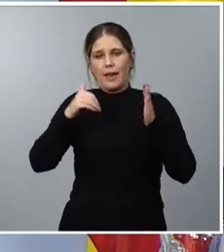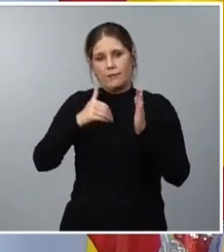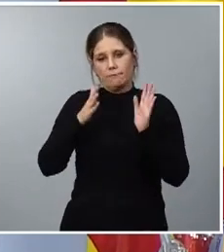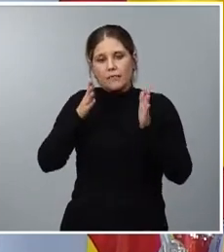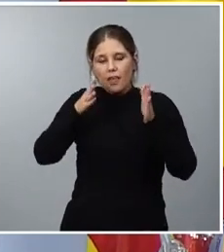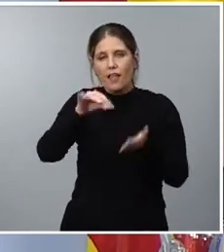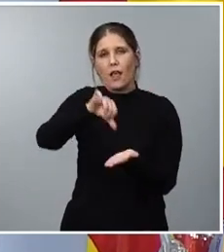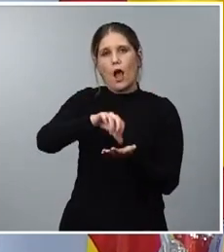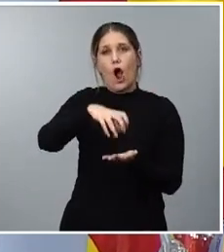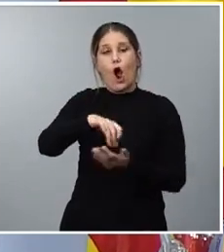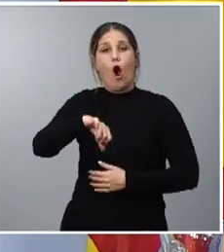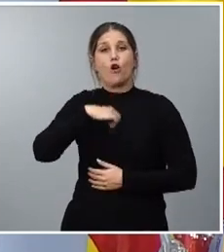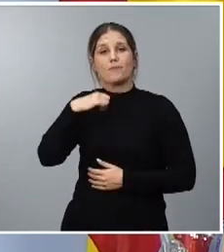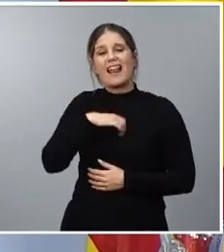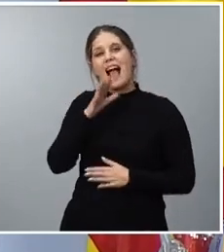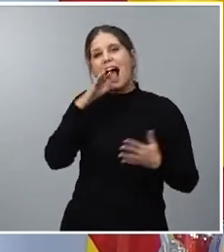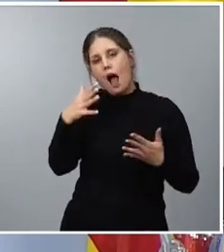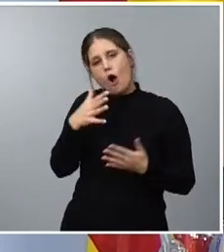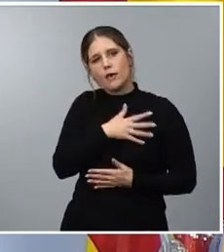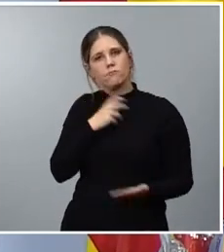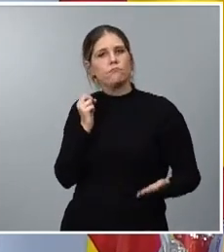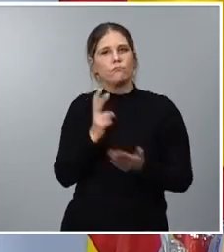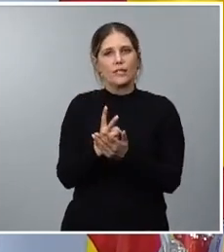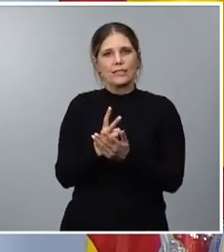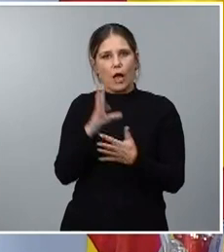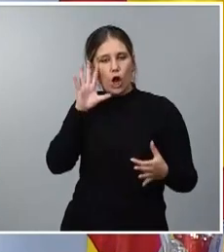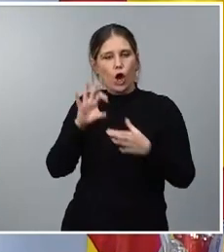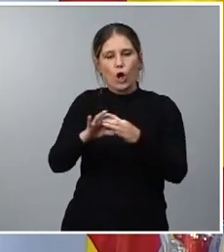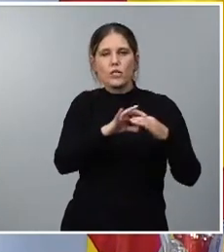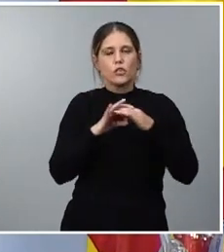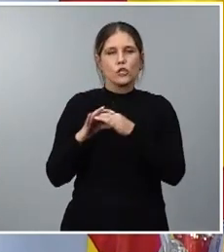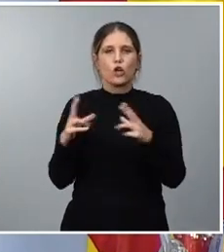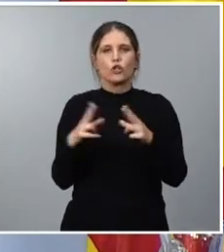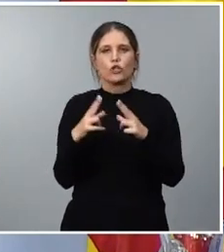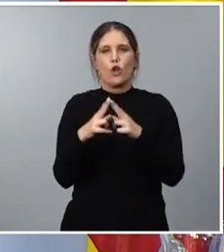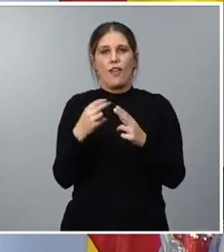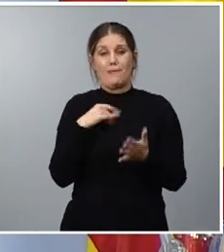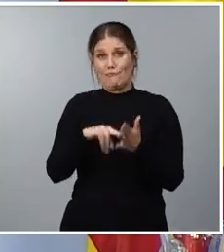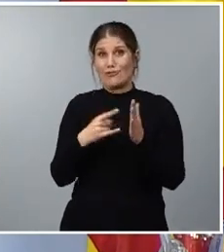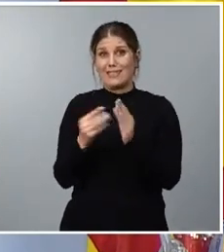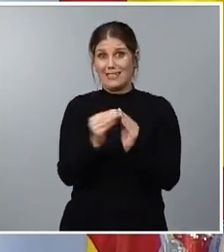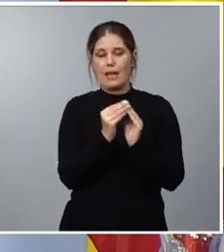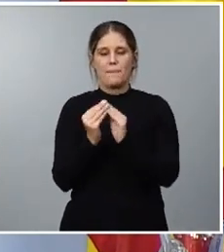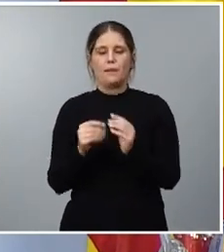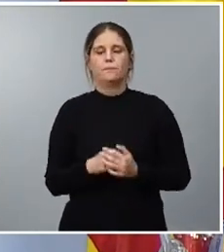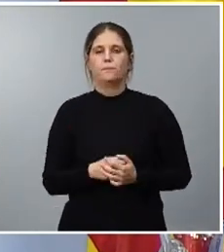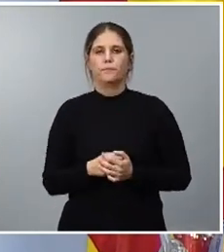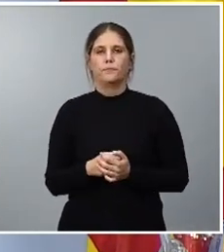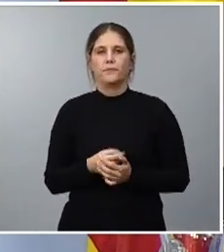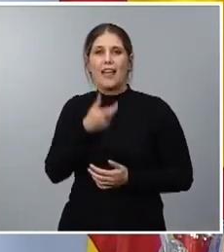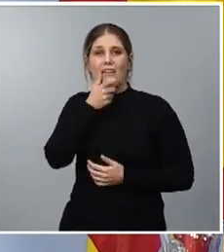ahora apostamos por el que ya da mayor cohesión social al conjunto del sistema y otro dato importante